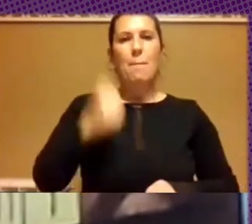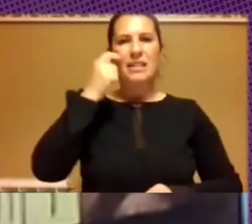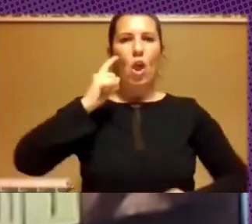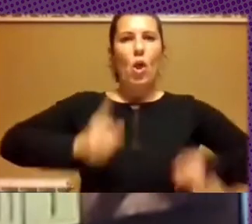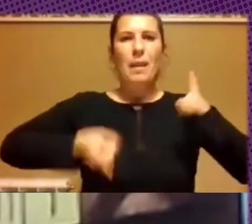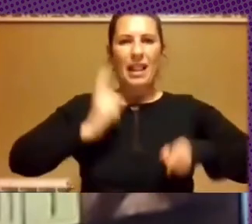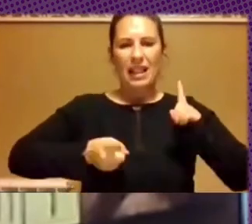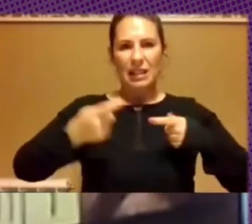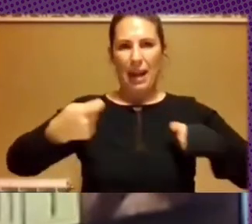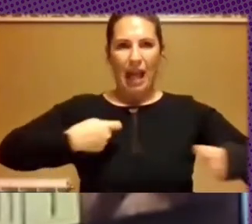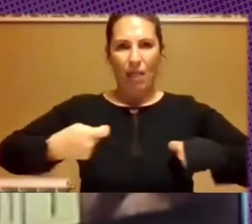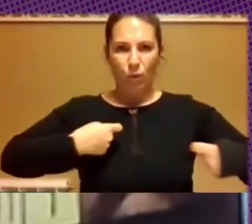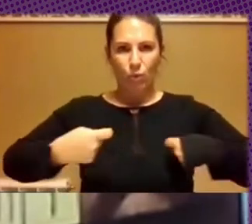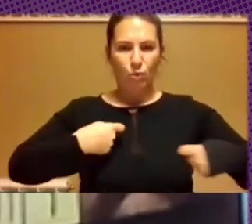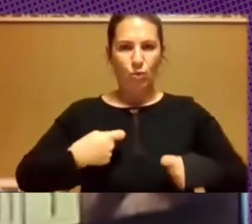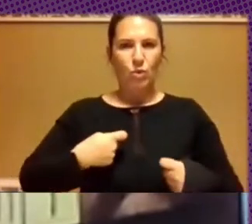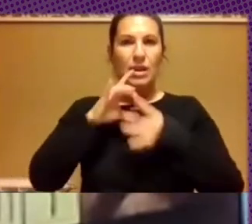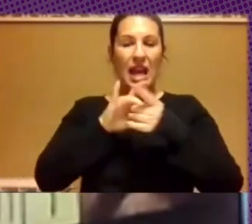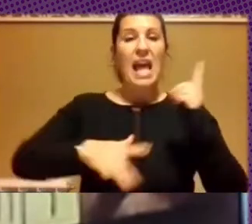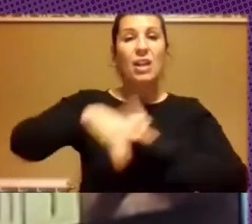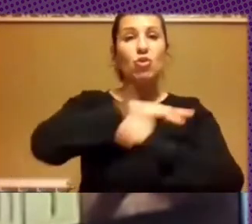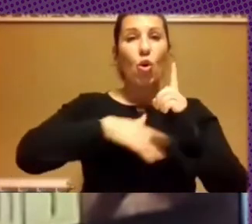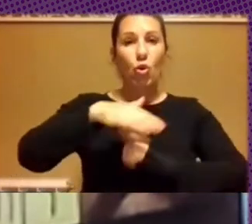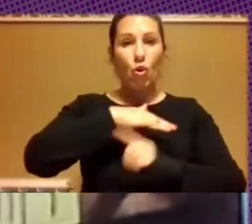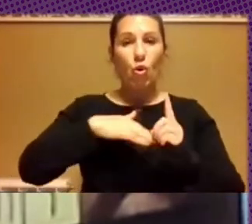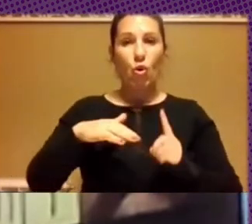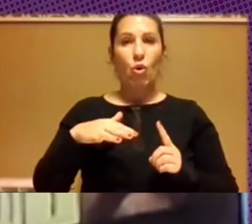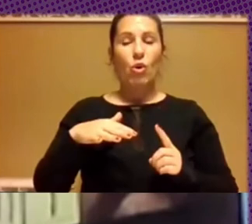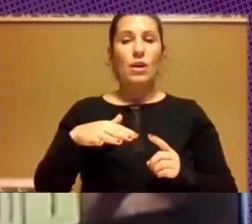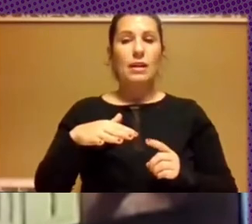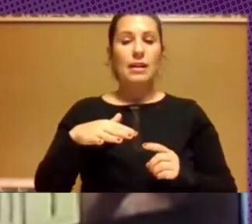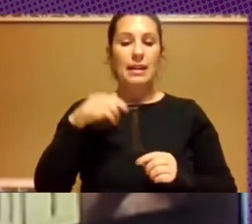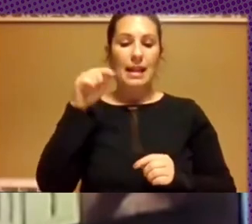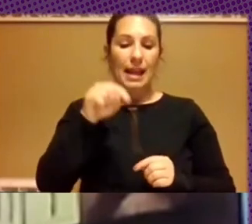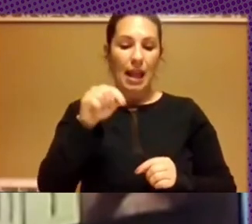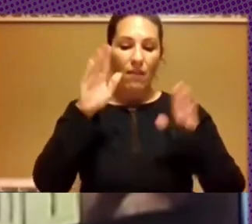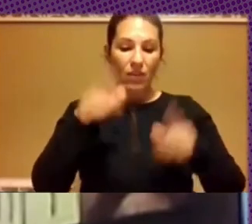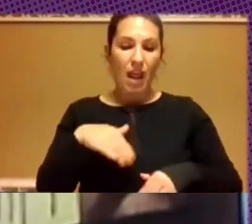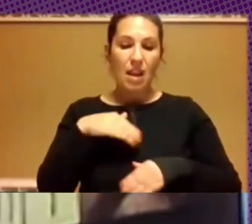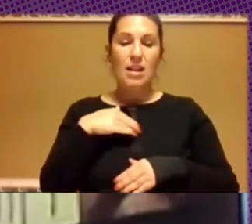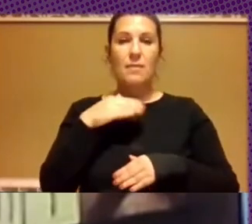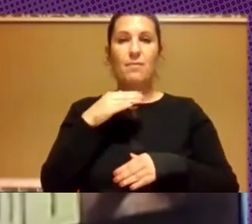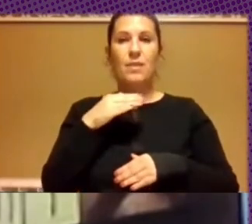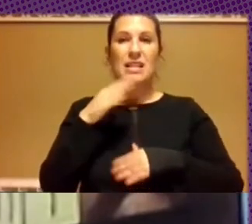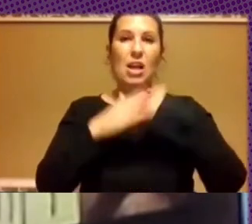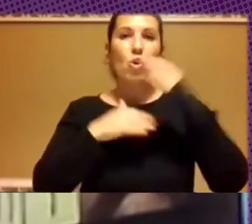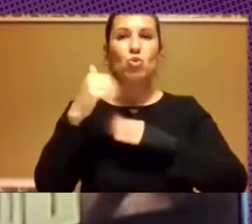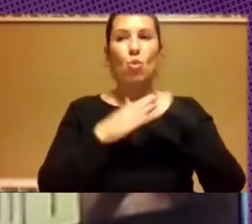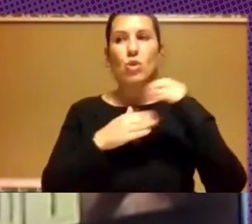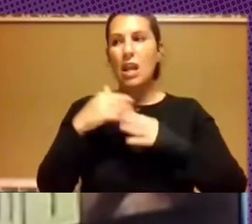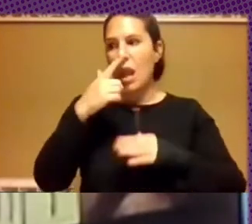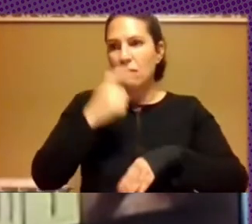mercado en un entorno en el cual las posiciones dominantes de mercado se construyen en cuestión de años, de muy pocos